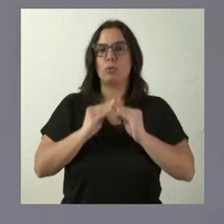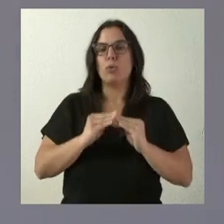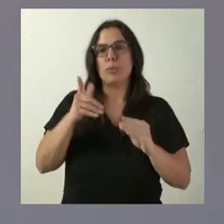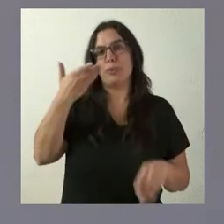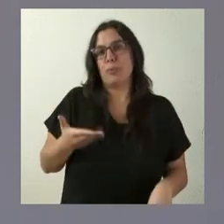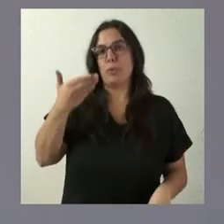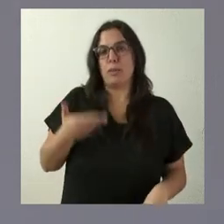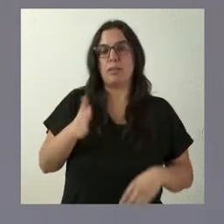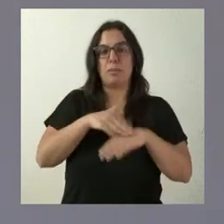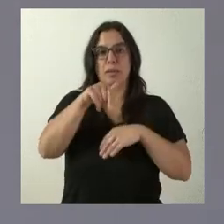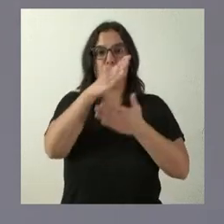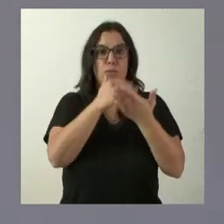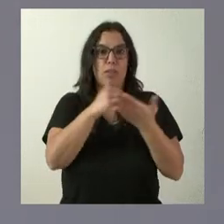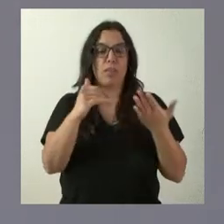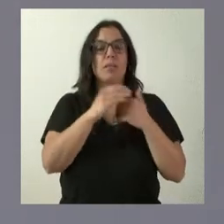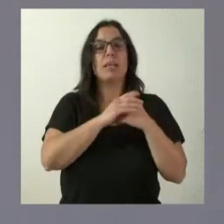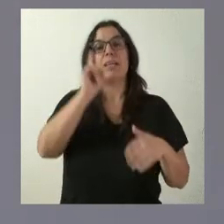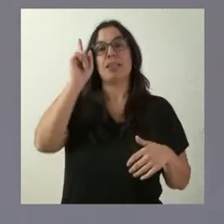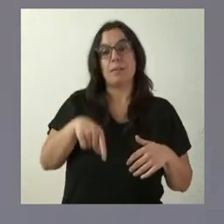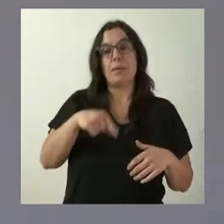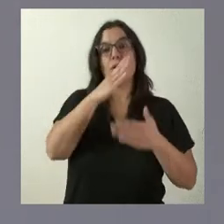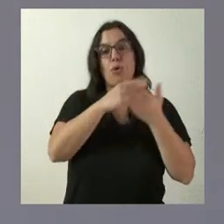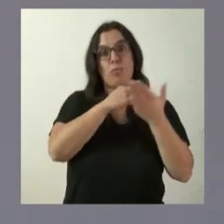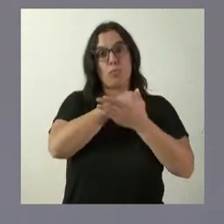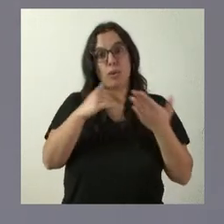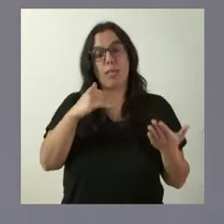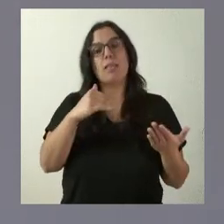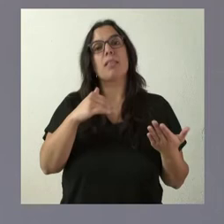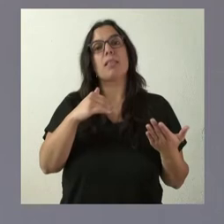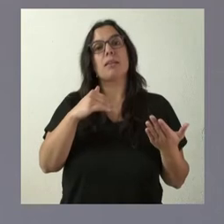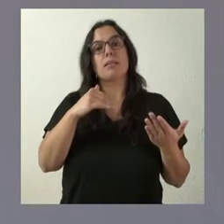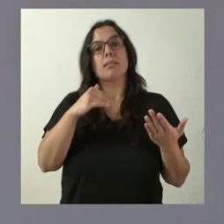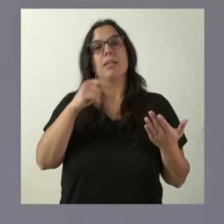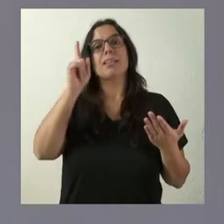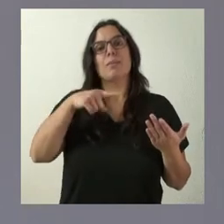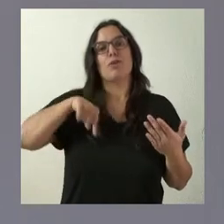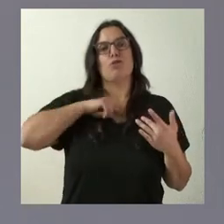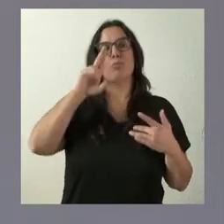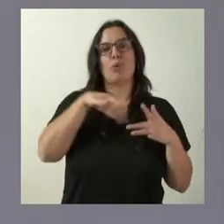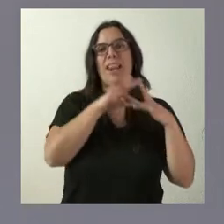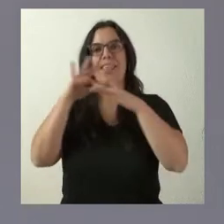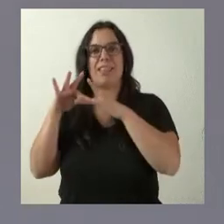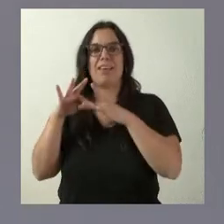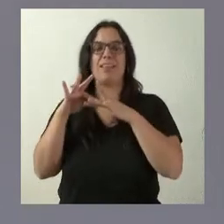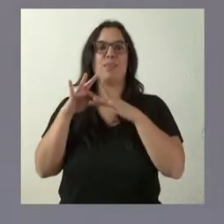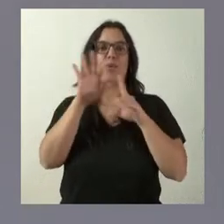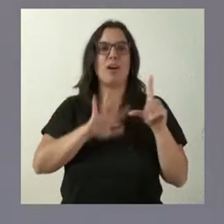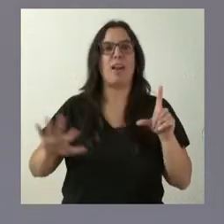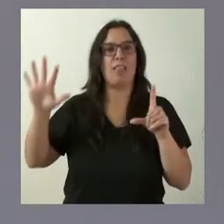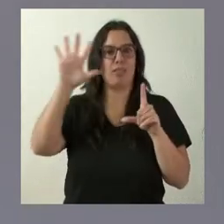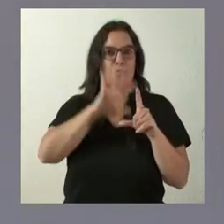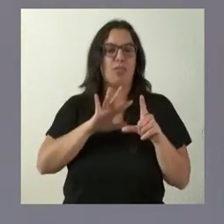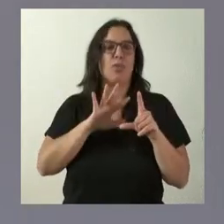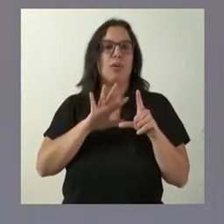en nuestra comunidad autónoma y, a su vez, dentro de nuestra comunidad autónoma, tenemos el liderazgo nacional dentro del contexto nacional, incluso